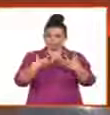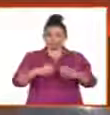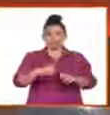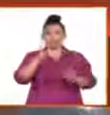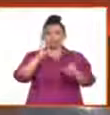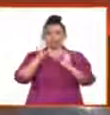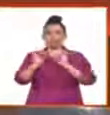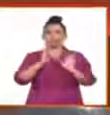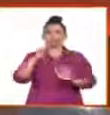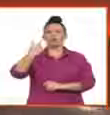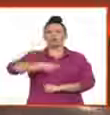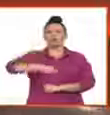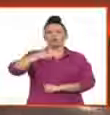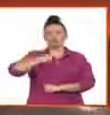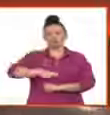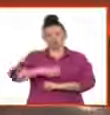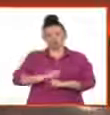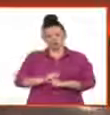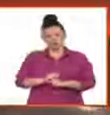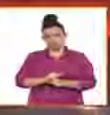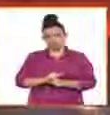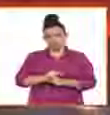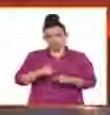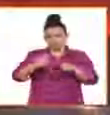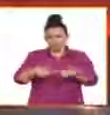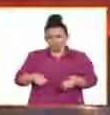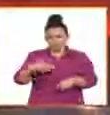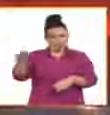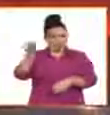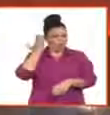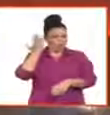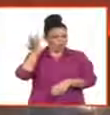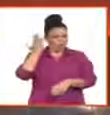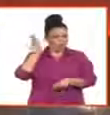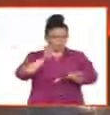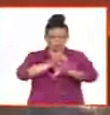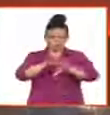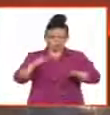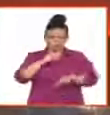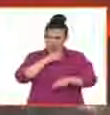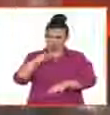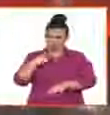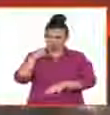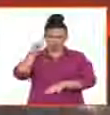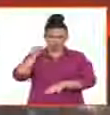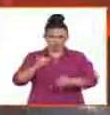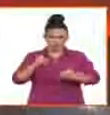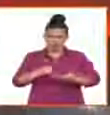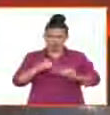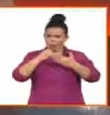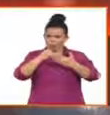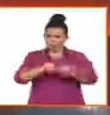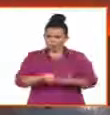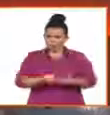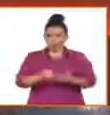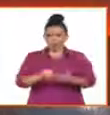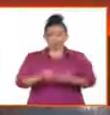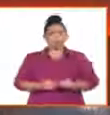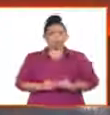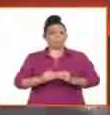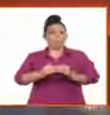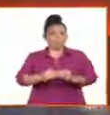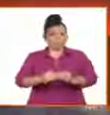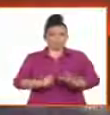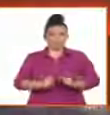forma, pero no es novedoso el uso de las técnicas de reproducción humana asistida. Sabemos que originalmente se acudió a